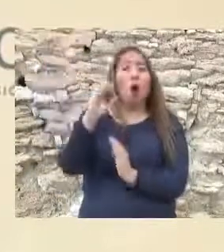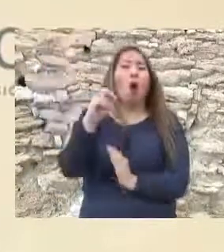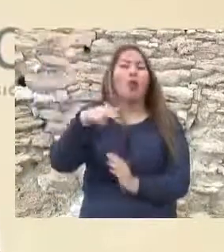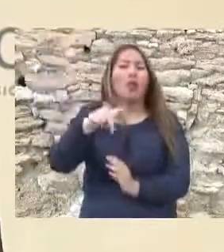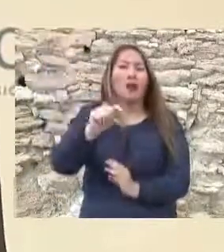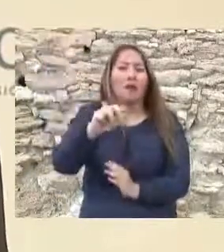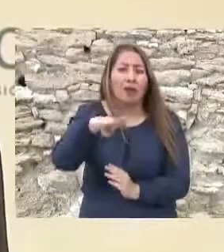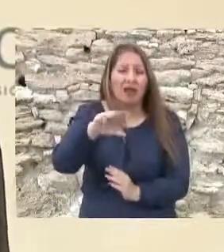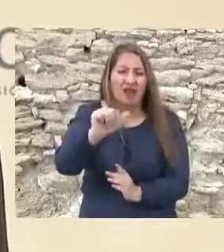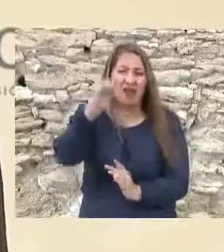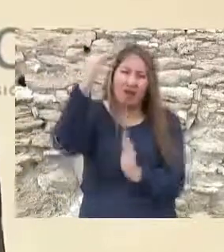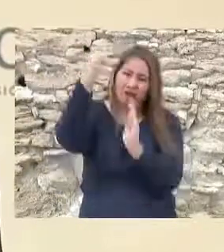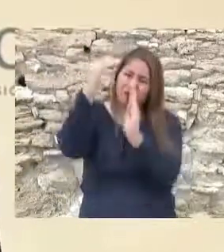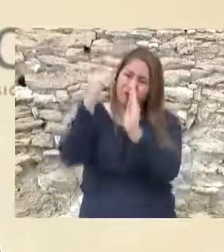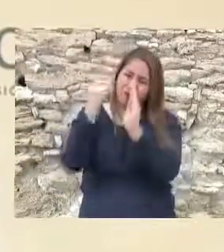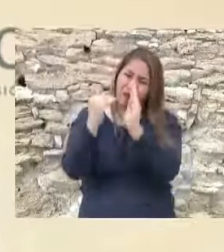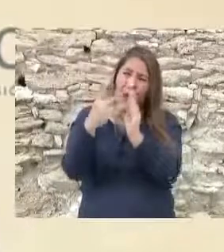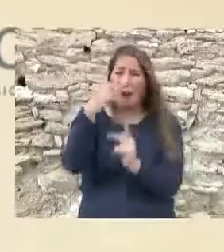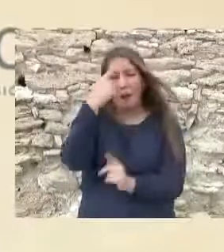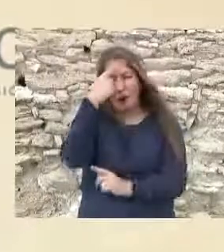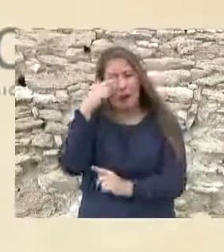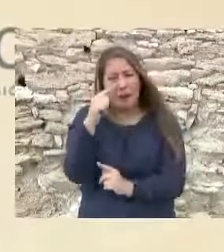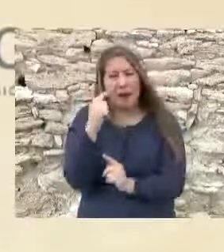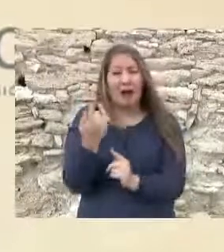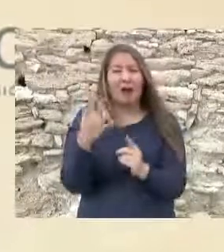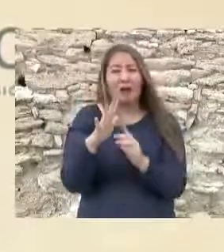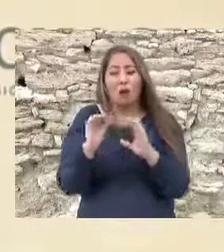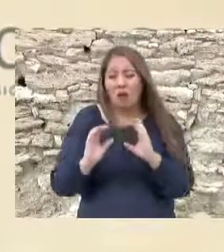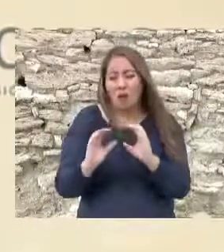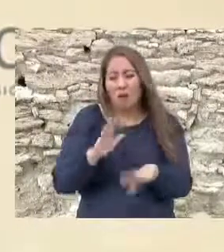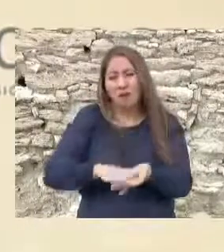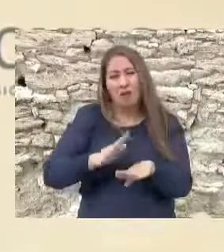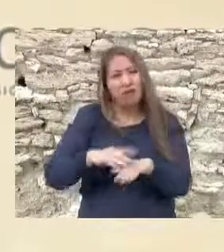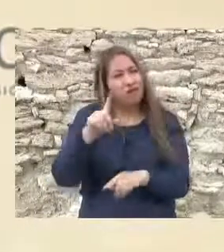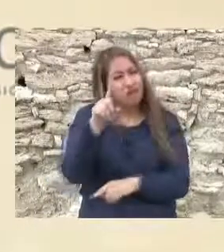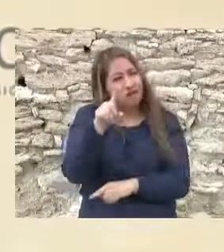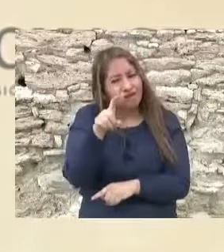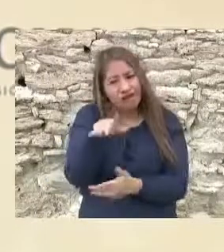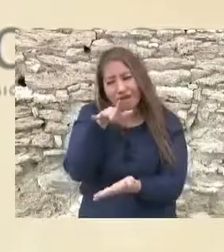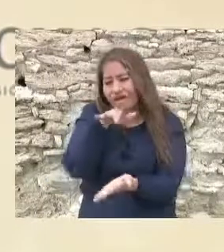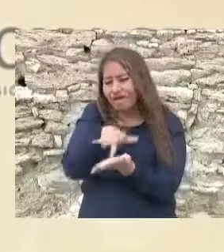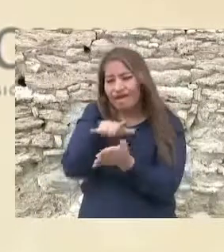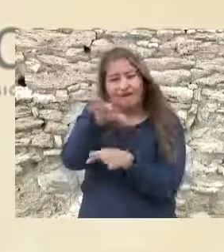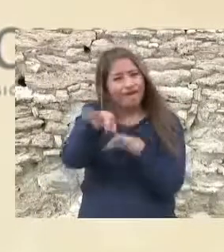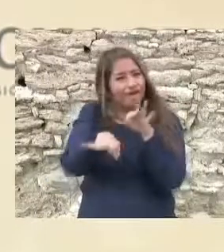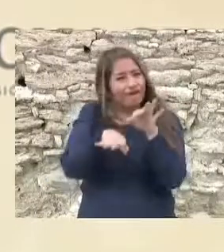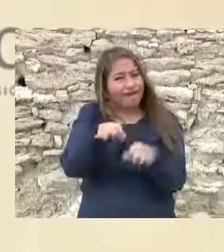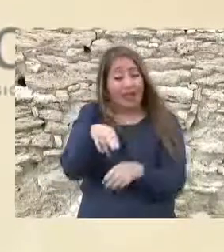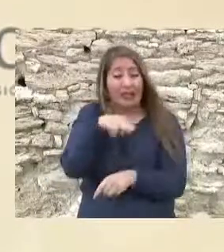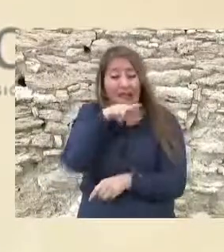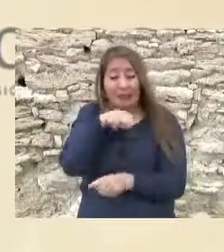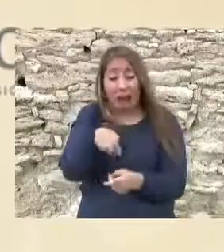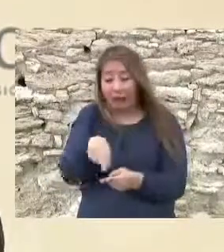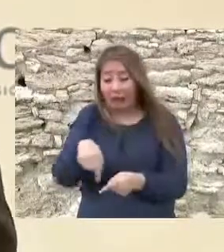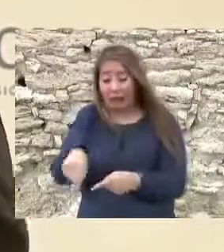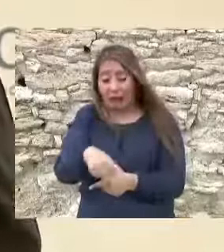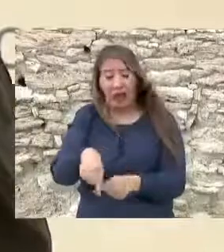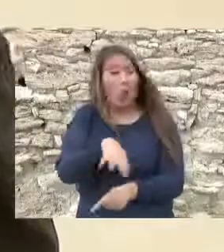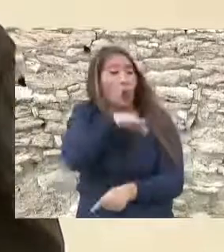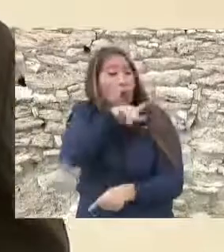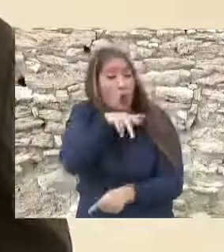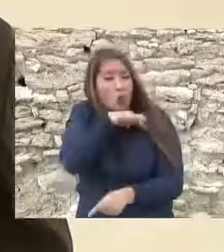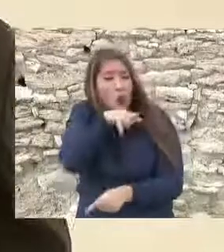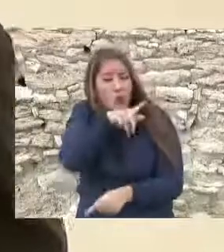Además de establecer un mecanismo de participación social en apoyo al tratamiento de aguas negras y su incorporación